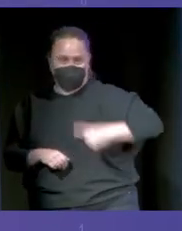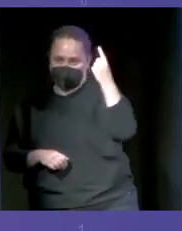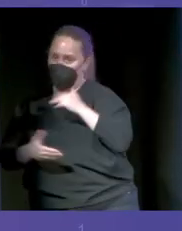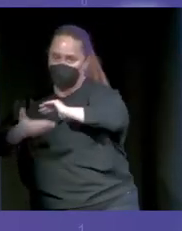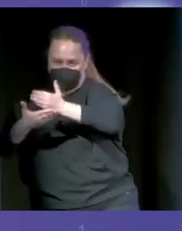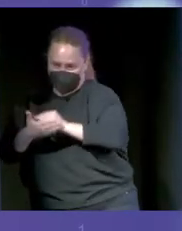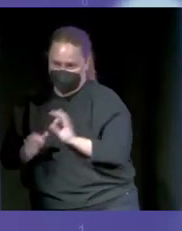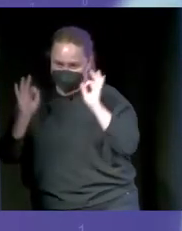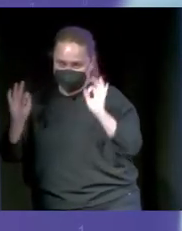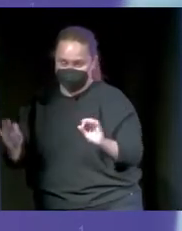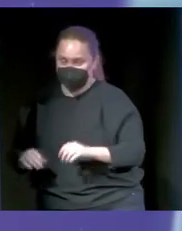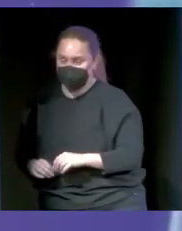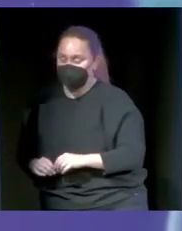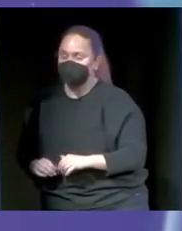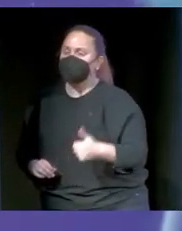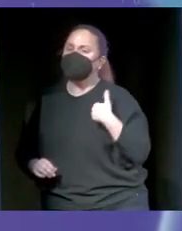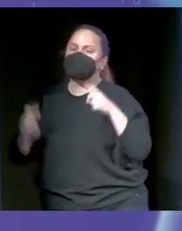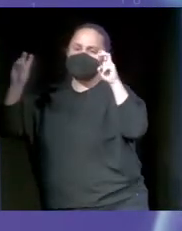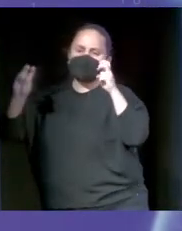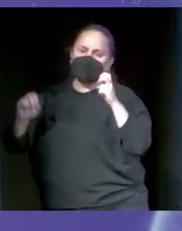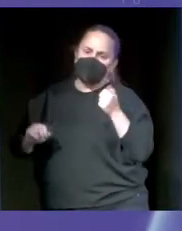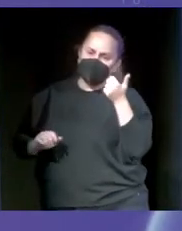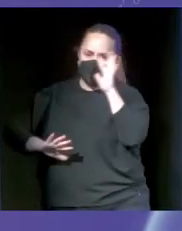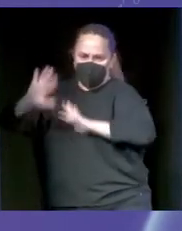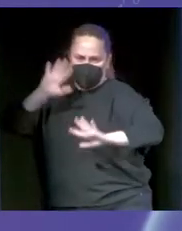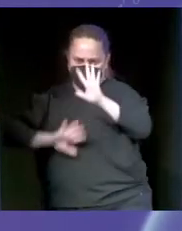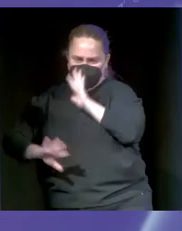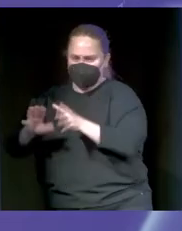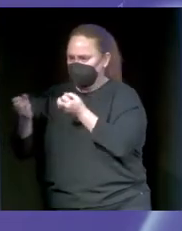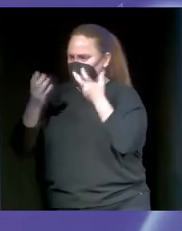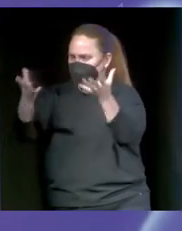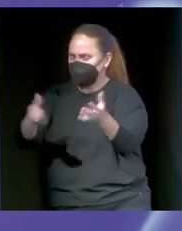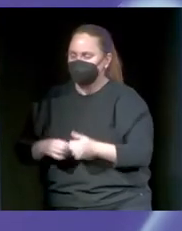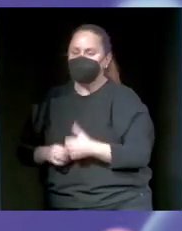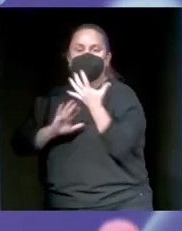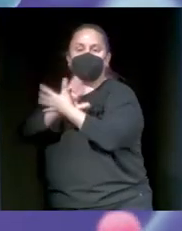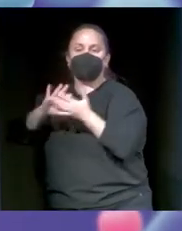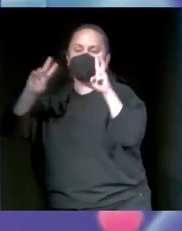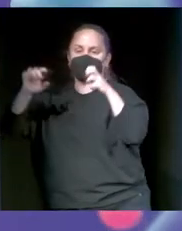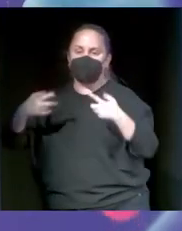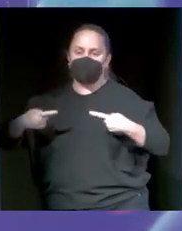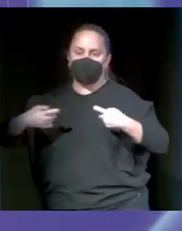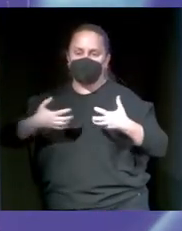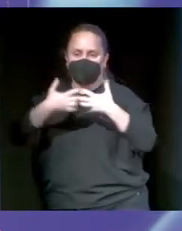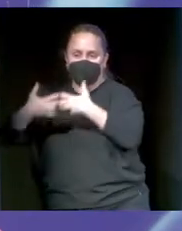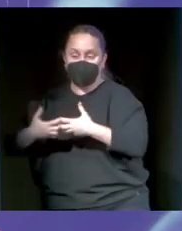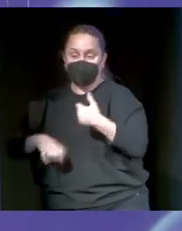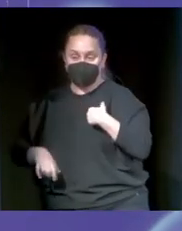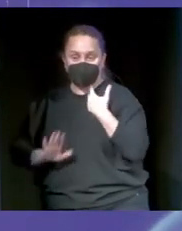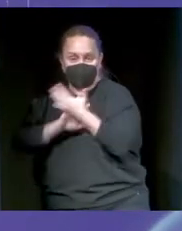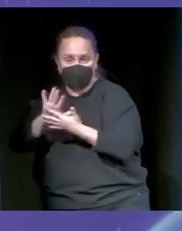Os vengo hoy a hablar de un tema arduo, ¿vale? Va a ser un tema difícil. Os vengo a hablar de la guerra, pero no lo voy a hacer yo,